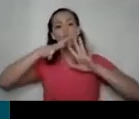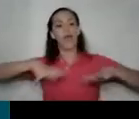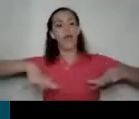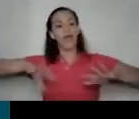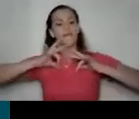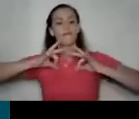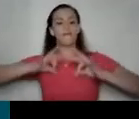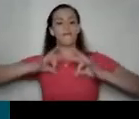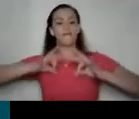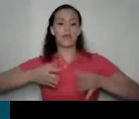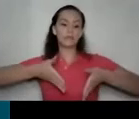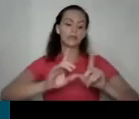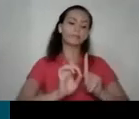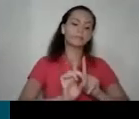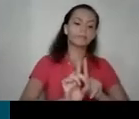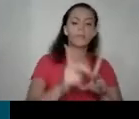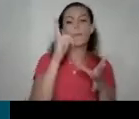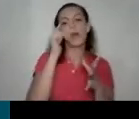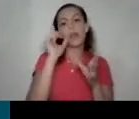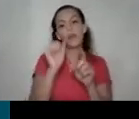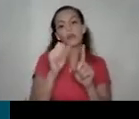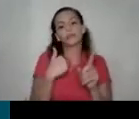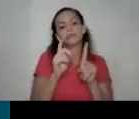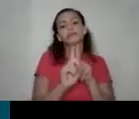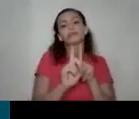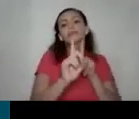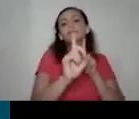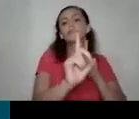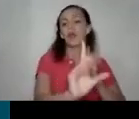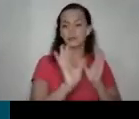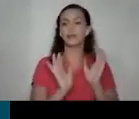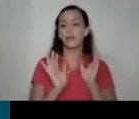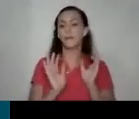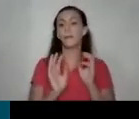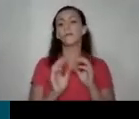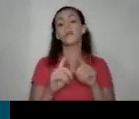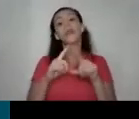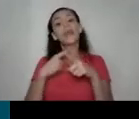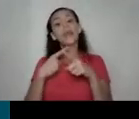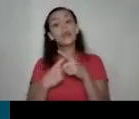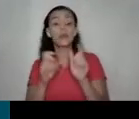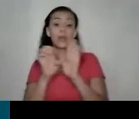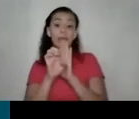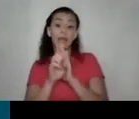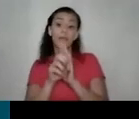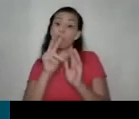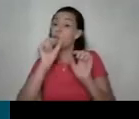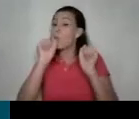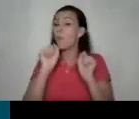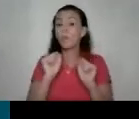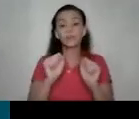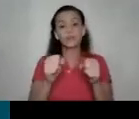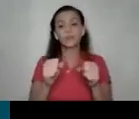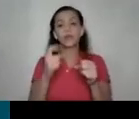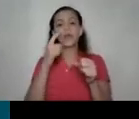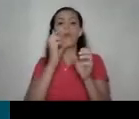guardar esa distancia y demás entonces en el caso que eso no fuera posible guardar la distancia y demás o cruzar la calle